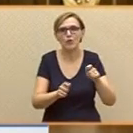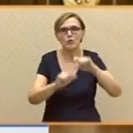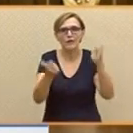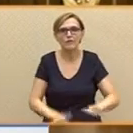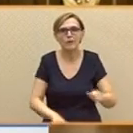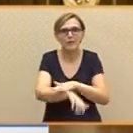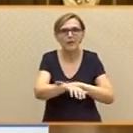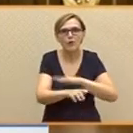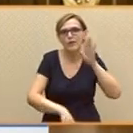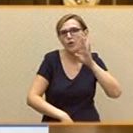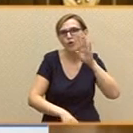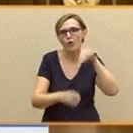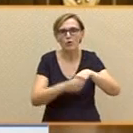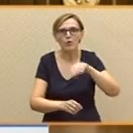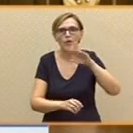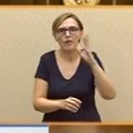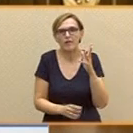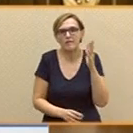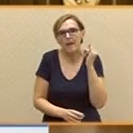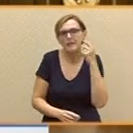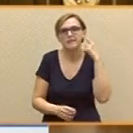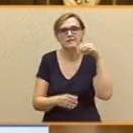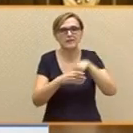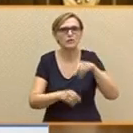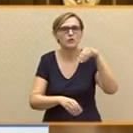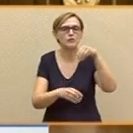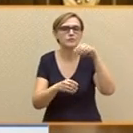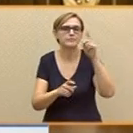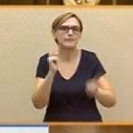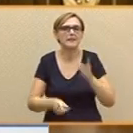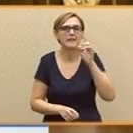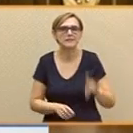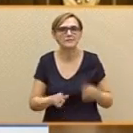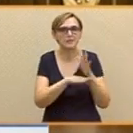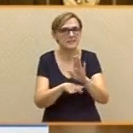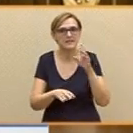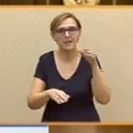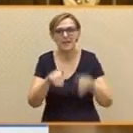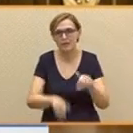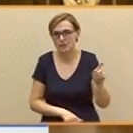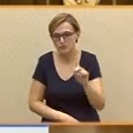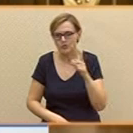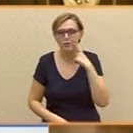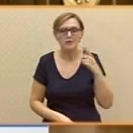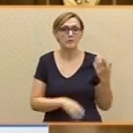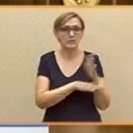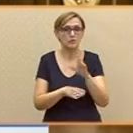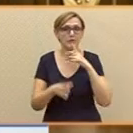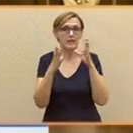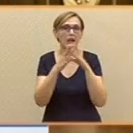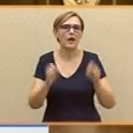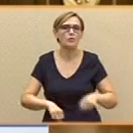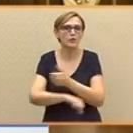la que mandan los que no se presentan a las elecciones. Por eso que presuman hoy ustedes de un acuerdo con ciudadanos que incluye medidas contra la